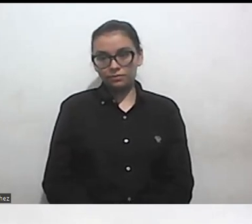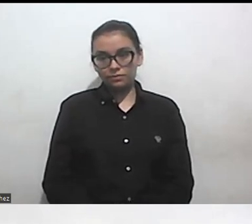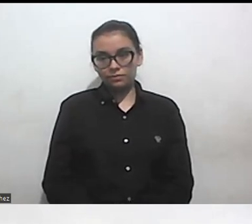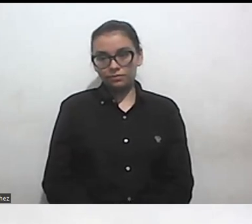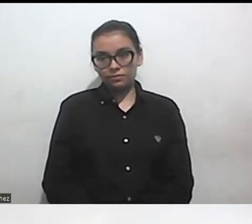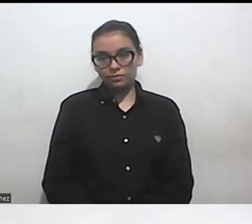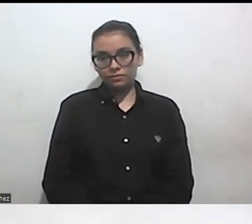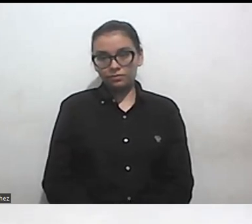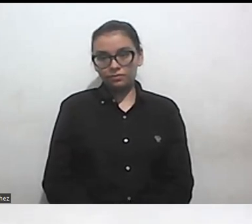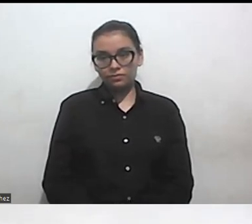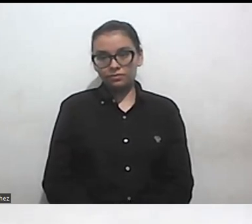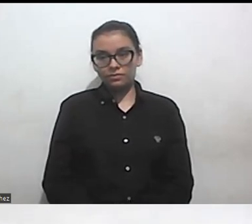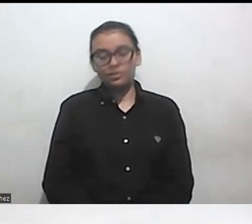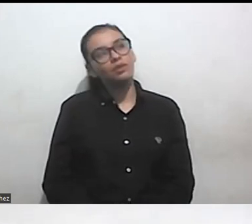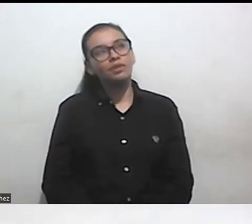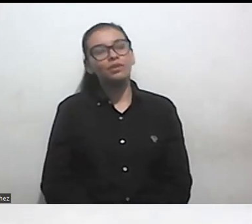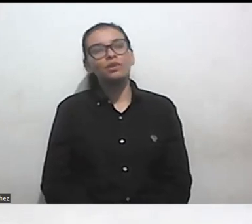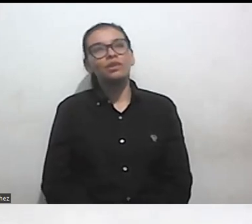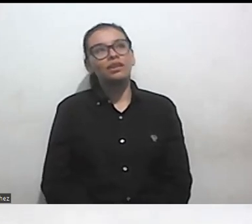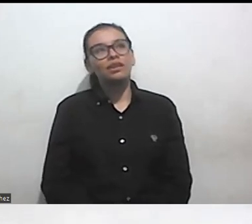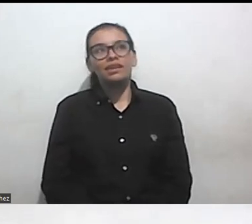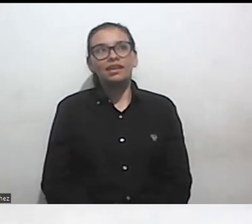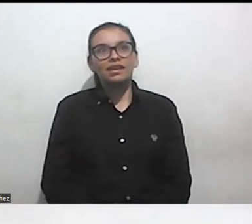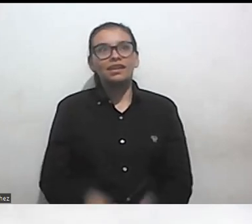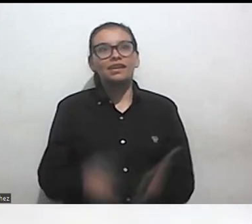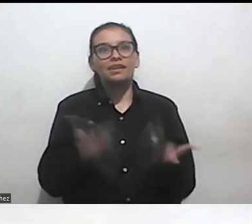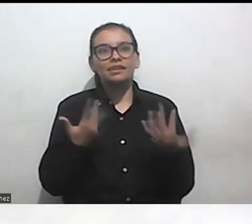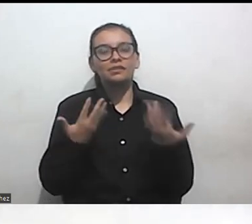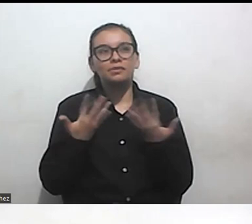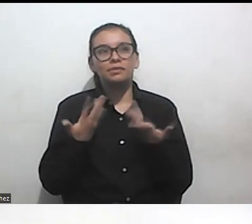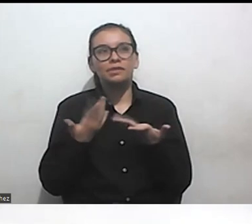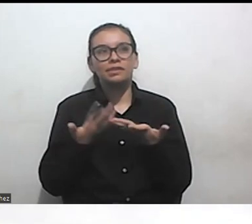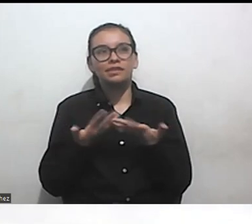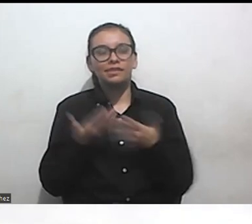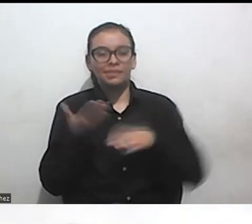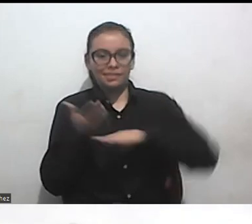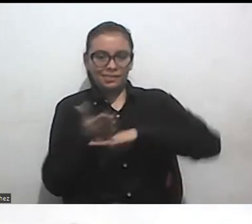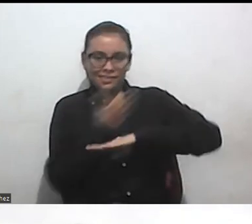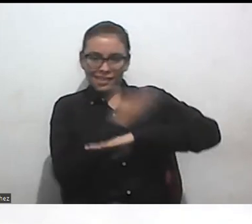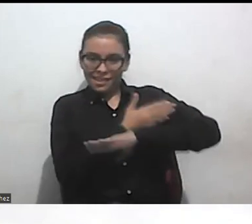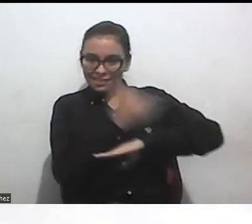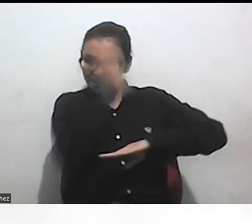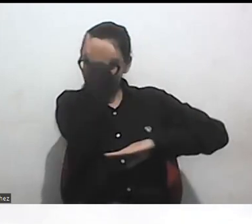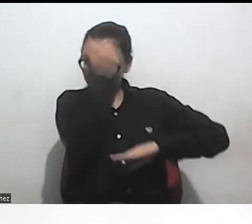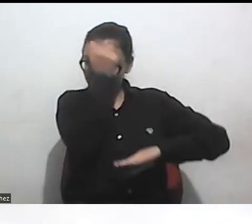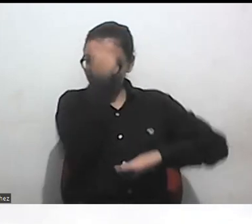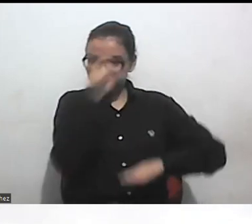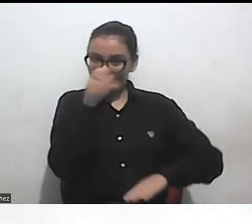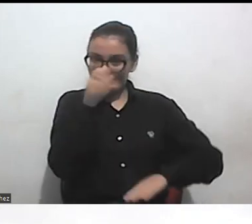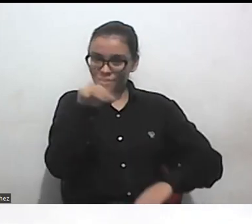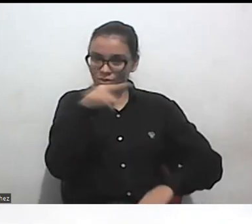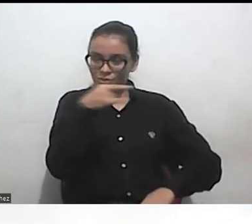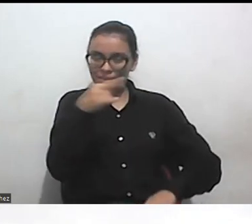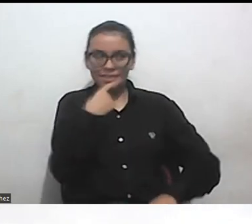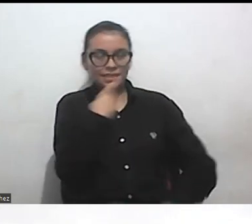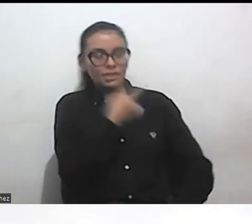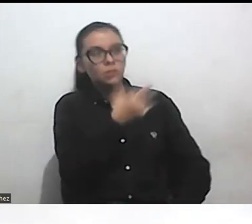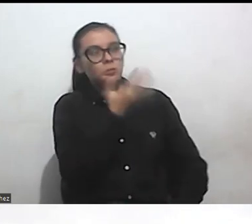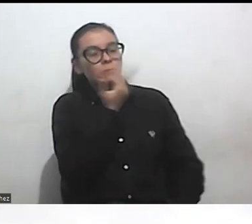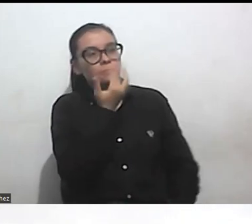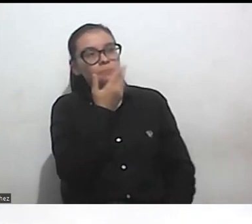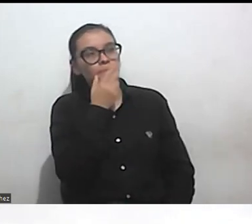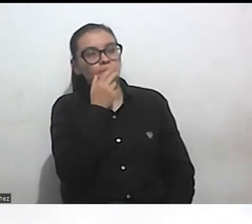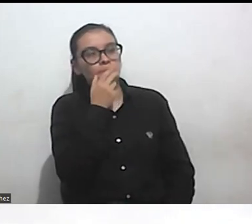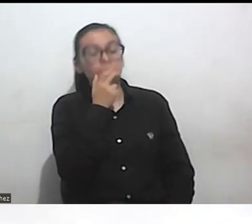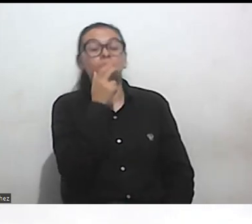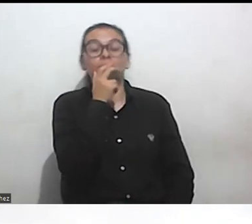estoy como tomando como integrando lo que acaba de decir la propia Andrea y yo creo que es una